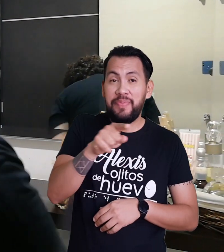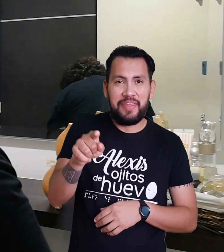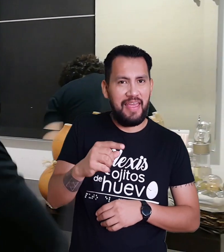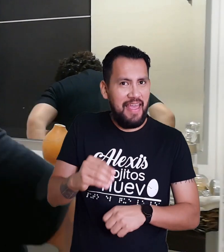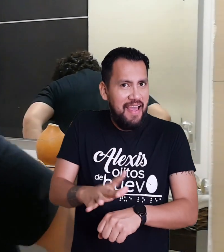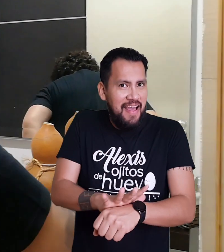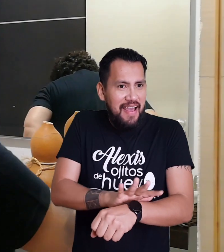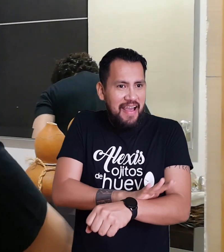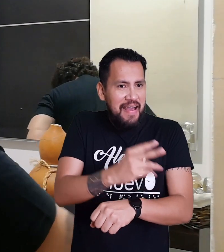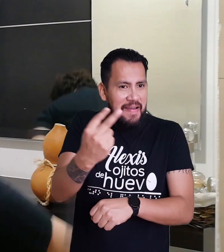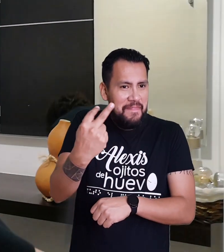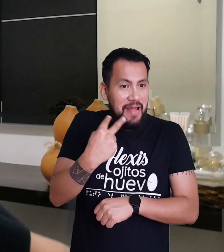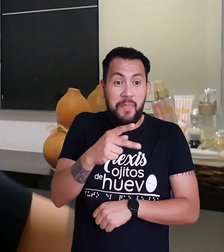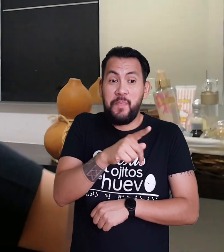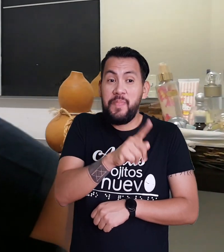saben Pero Dios mil